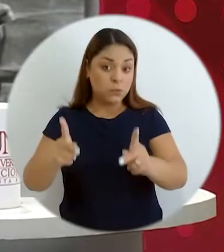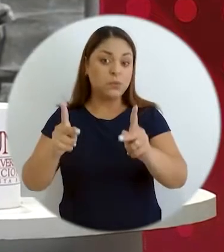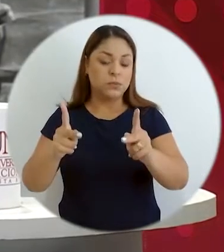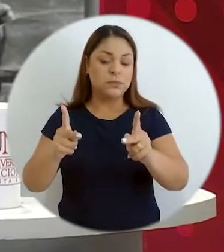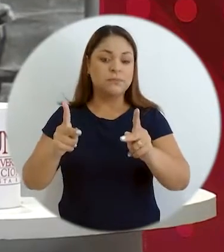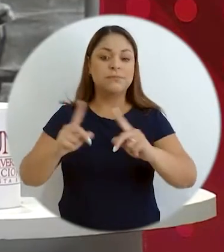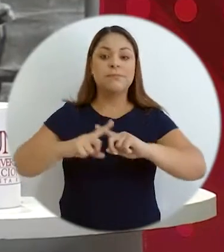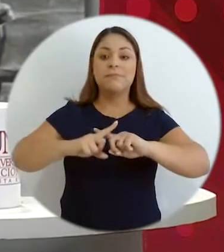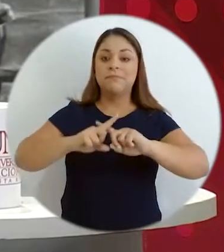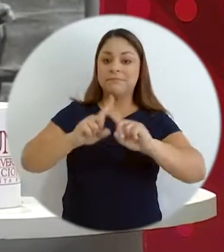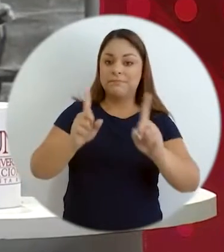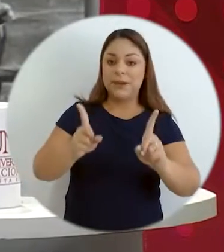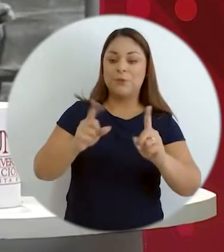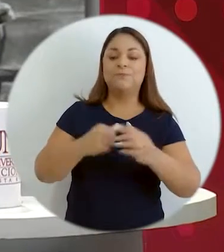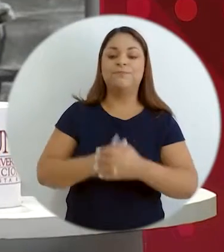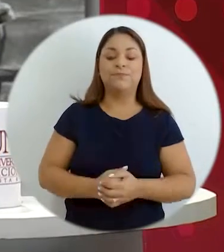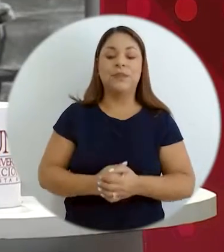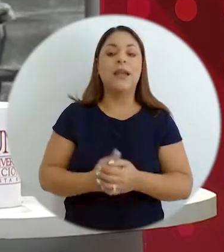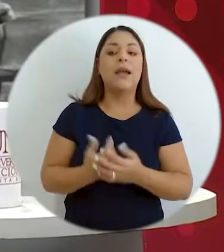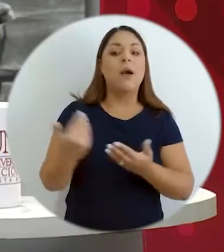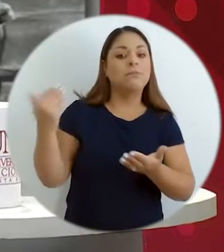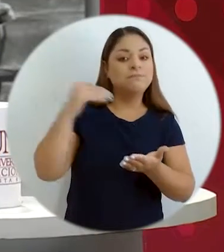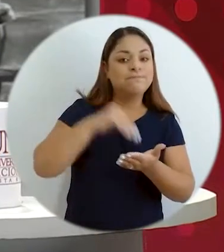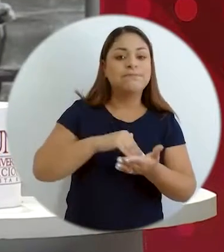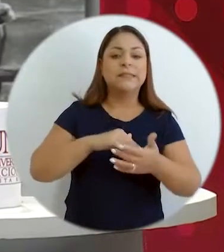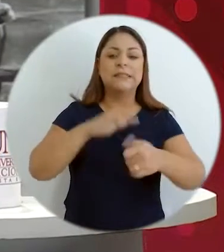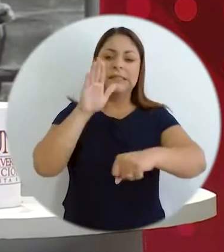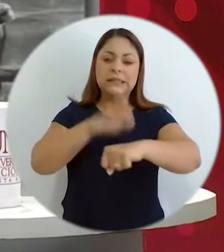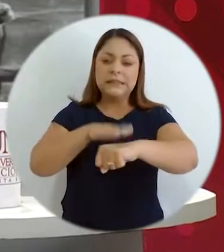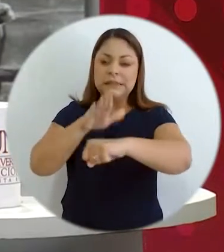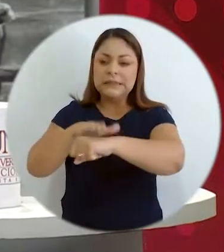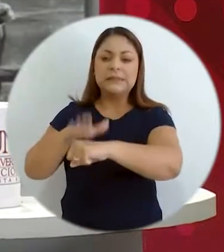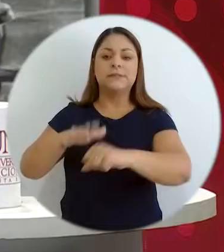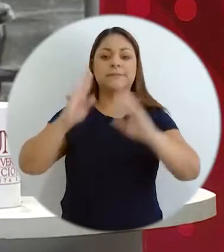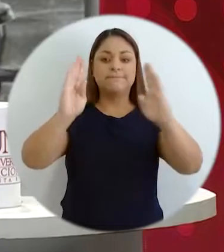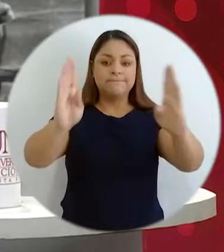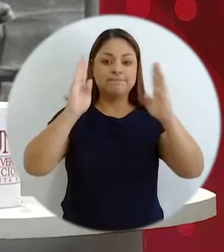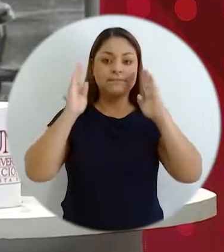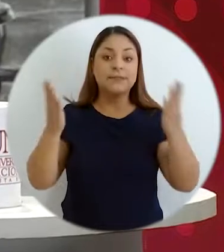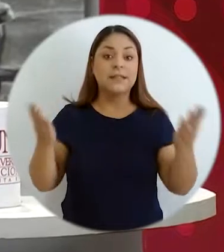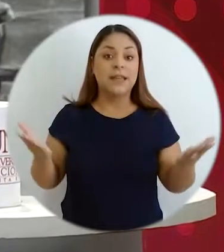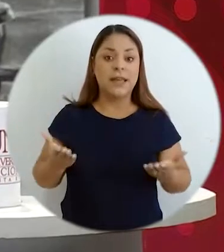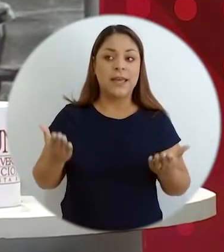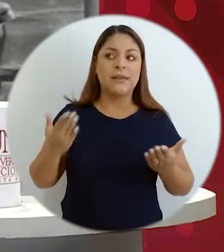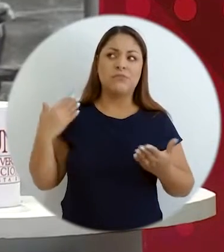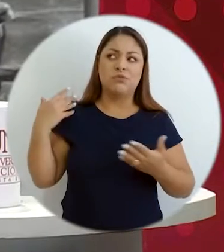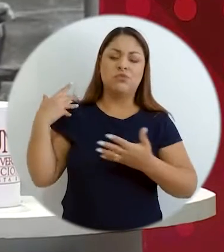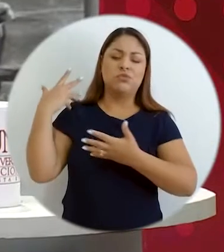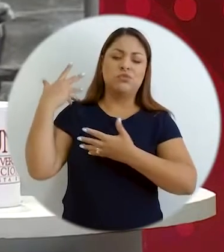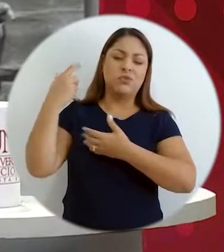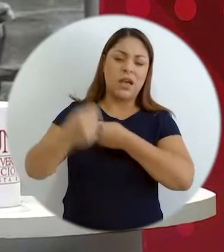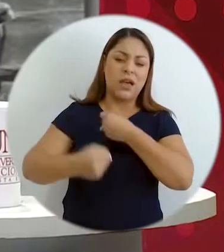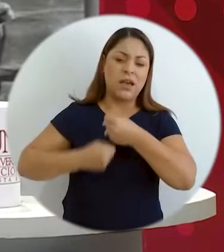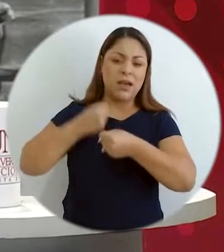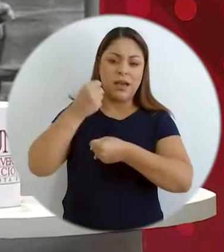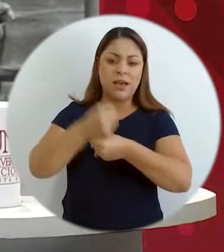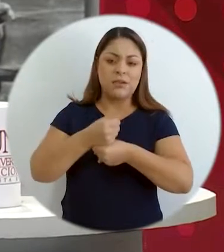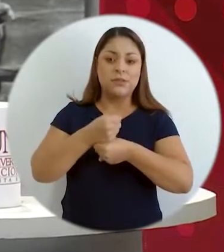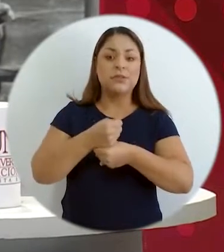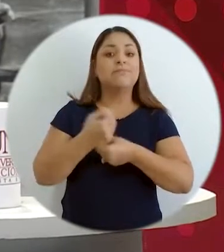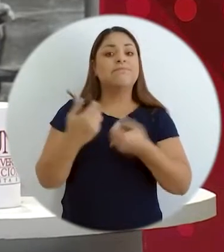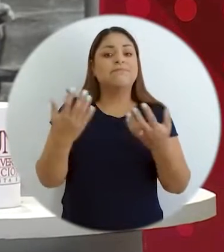obstante, una vez más se reitera un llamado de atención que se ha hecho en las últimas décadas, creo yo,